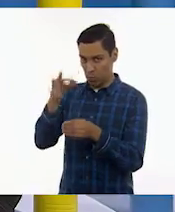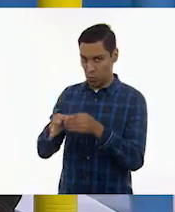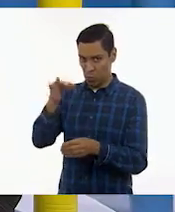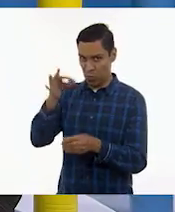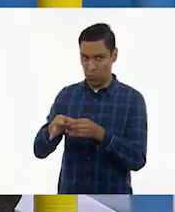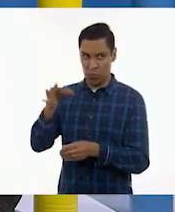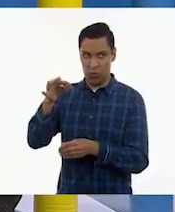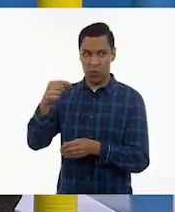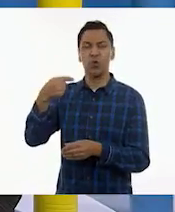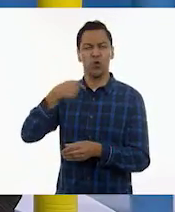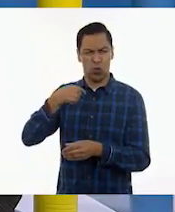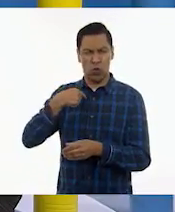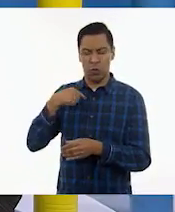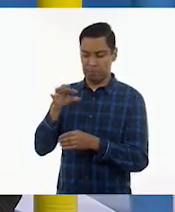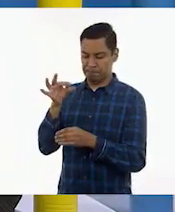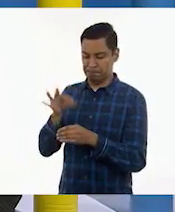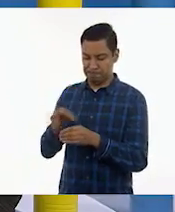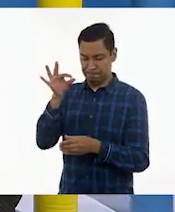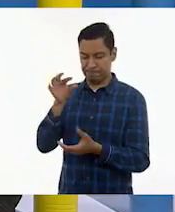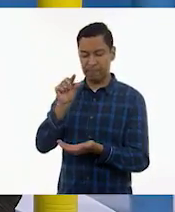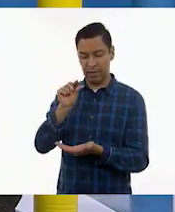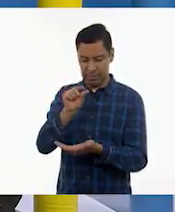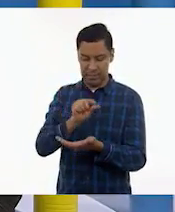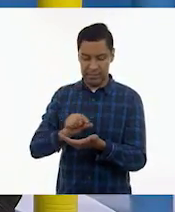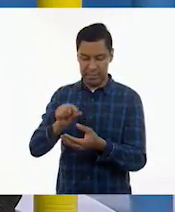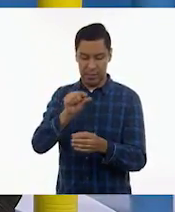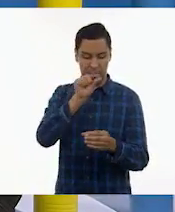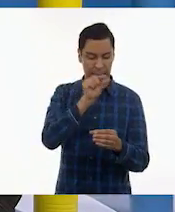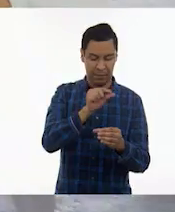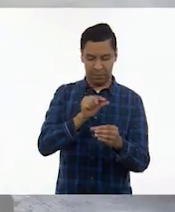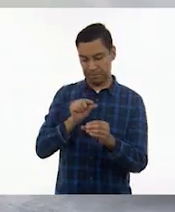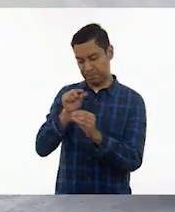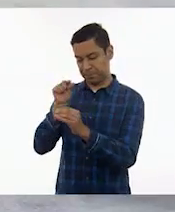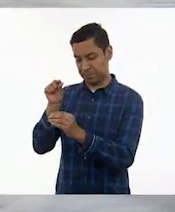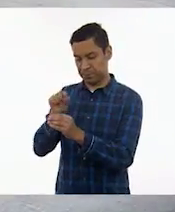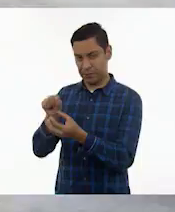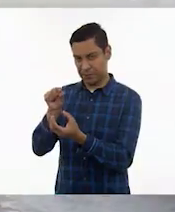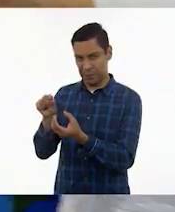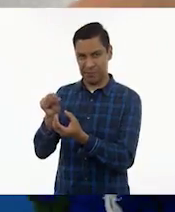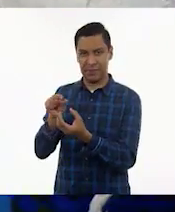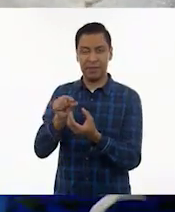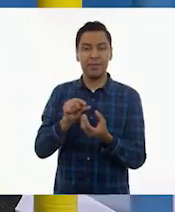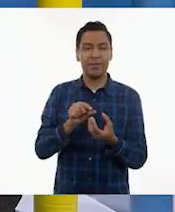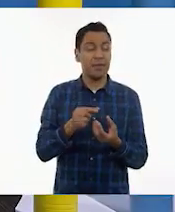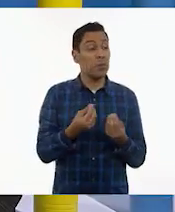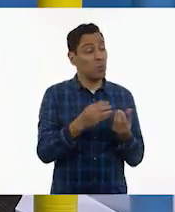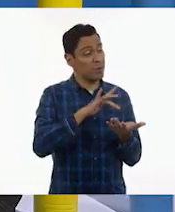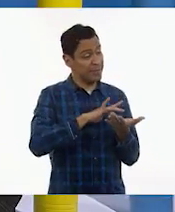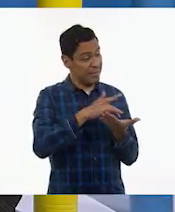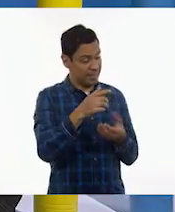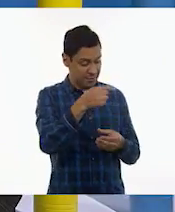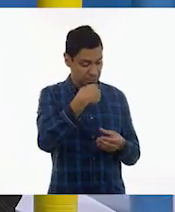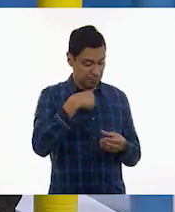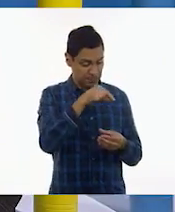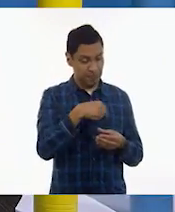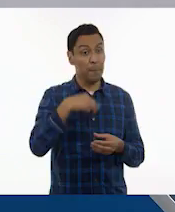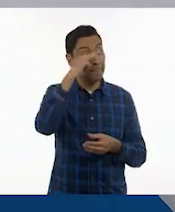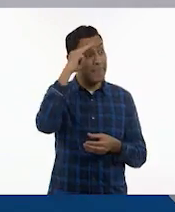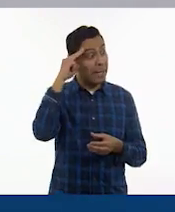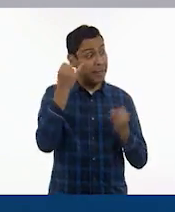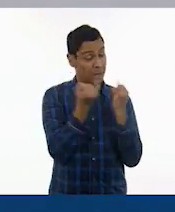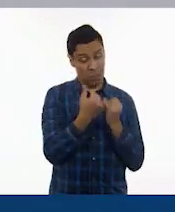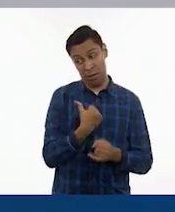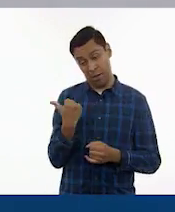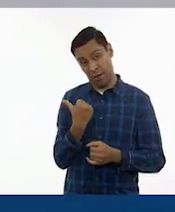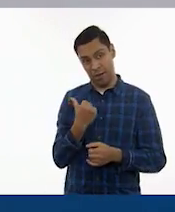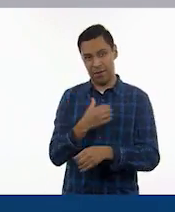yo, y otro ojito que lo haga María. A ver, María, ¿para qué? Muchas gracias. Sí, muy bien, para que colabore María.